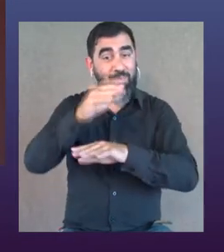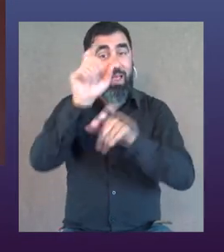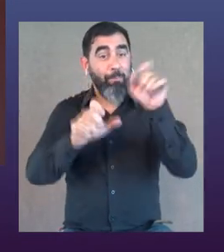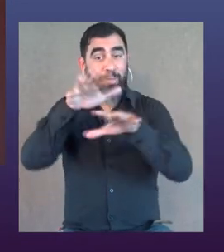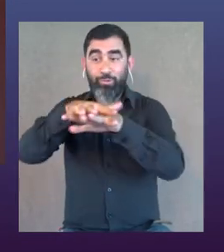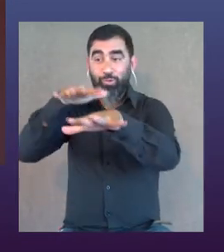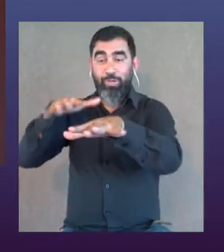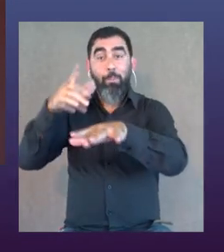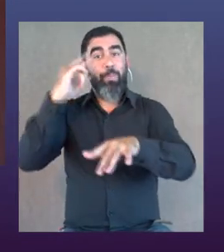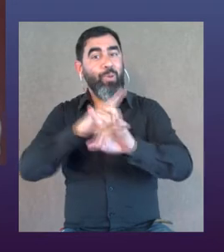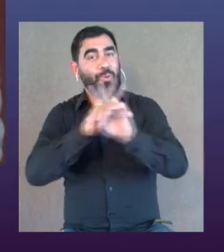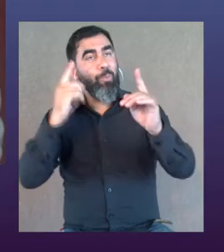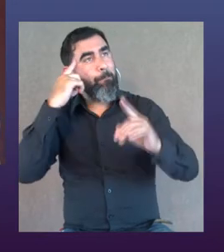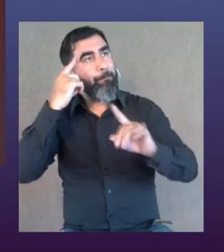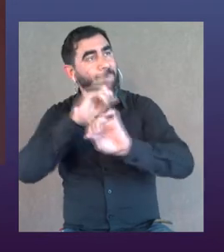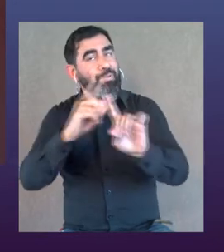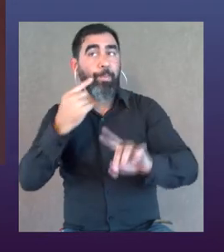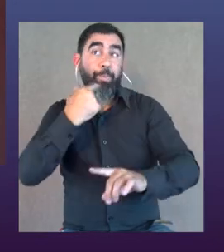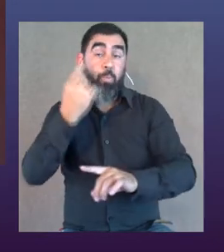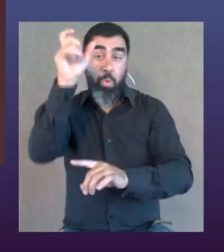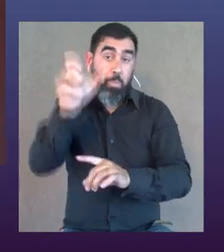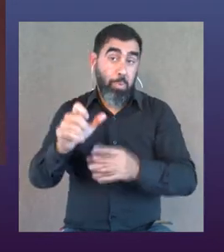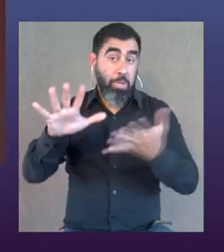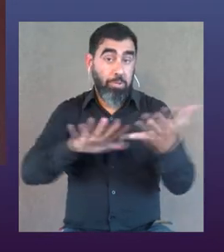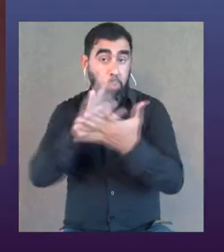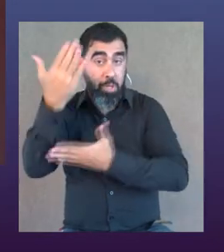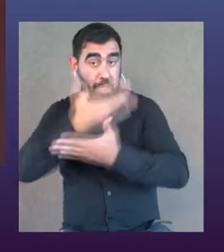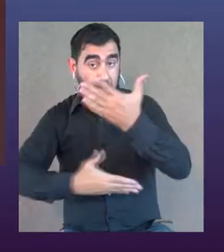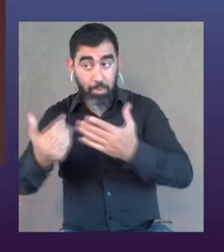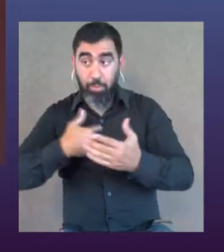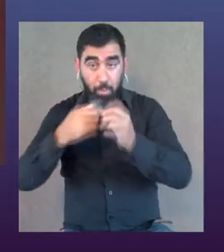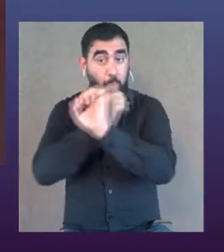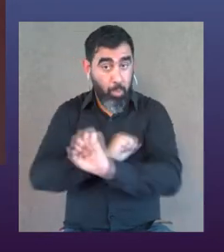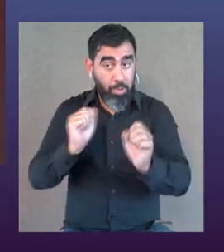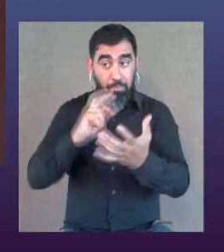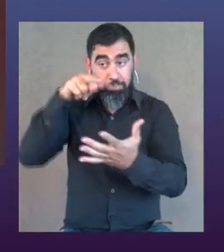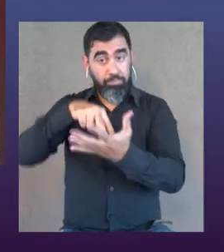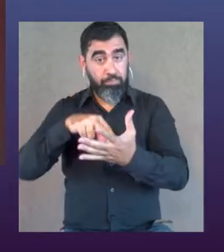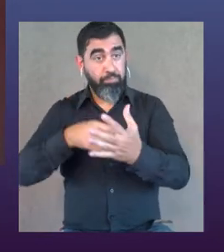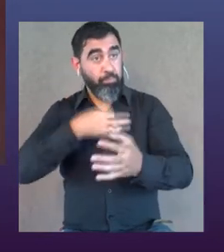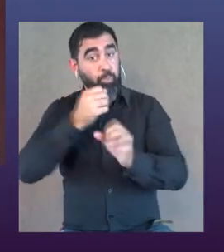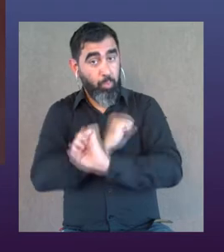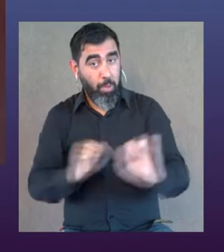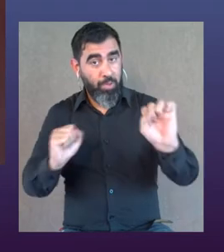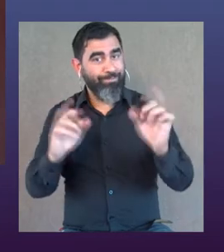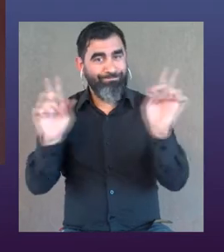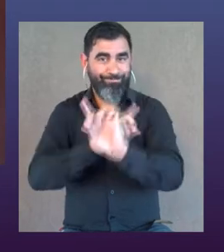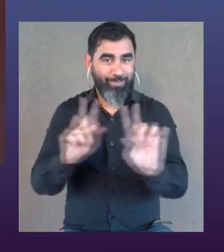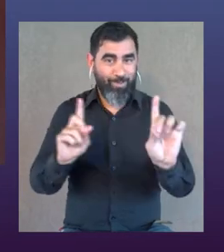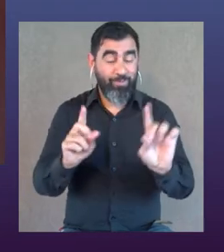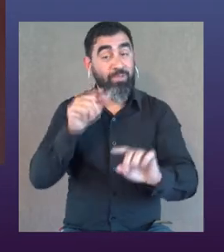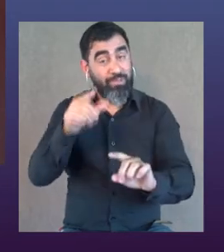Es accesible para la platea, pero no está pensado como para que una persona en situación de discapacidad esté en el escenario.